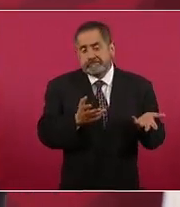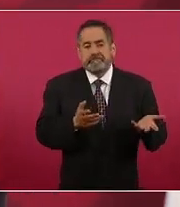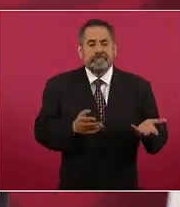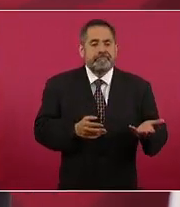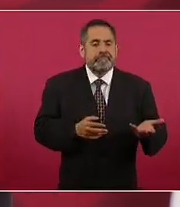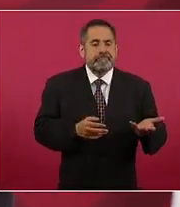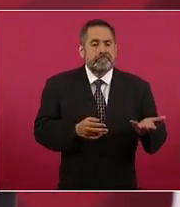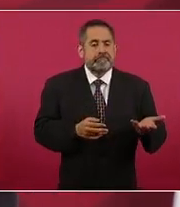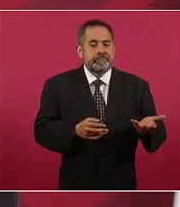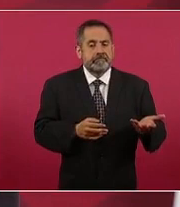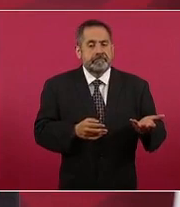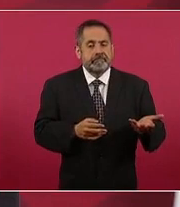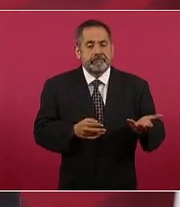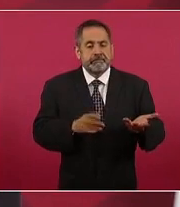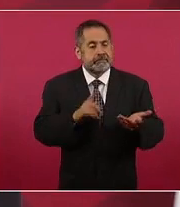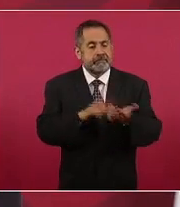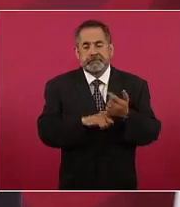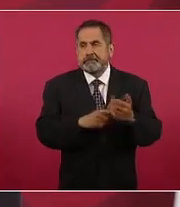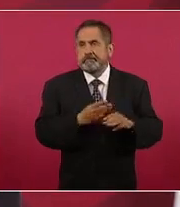muy